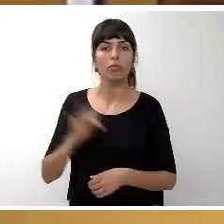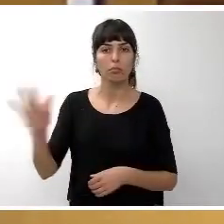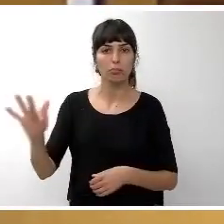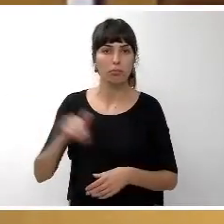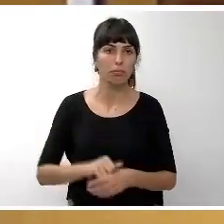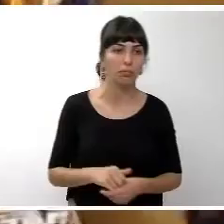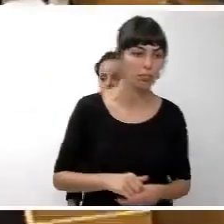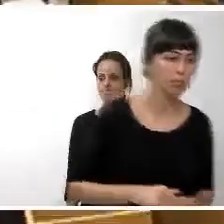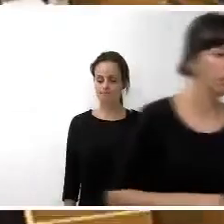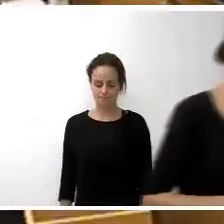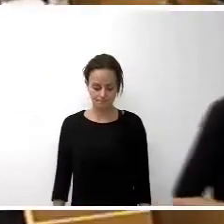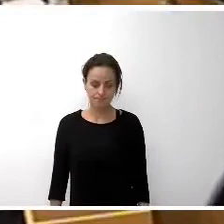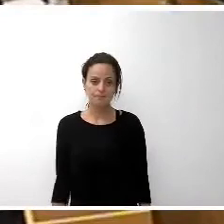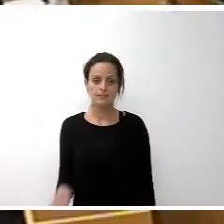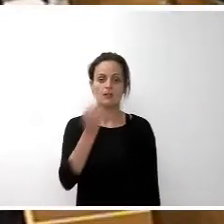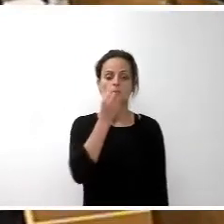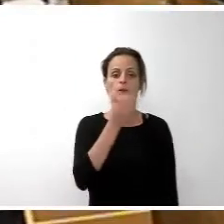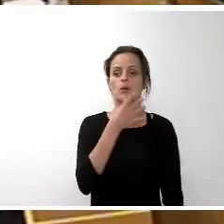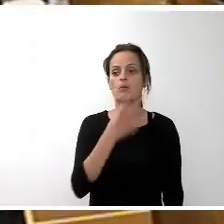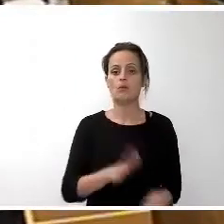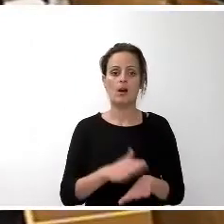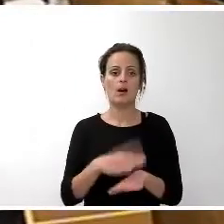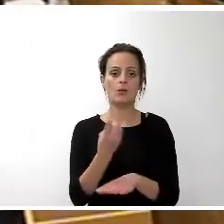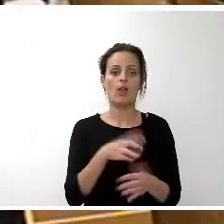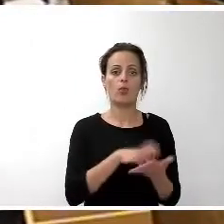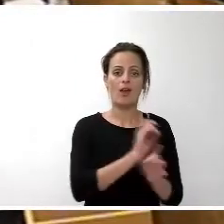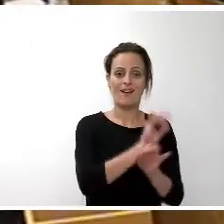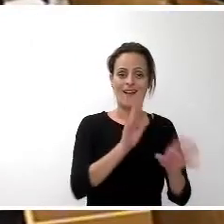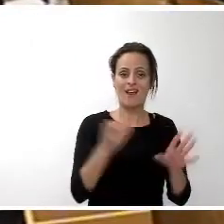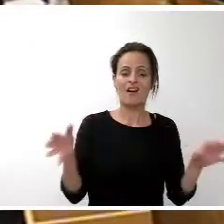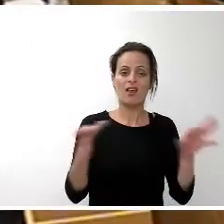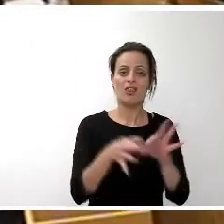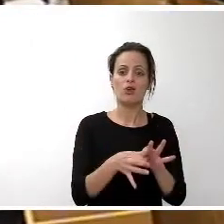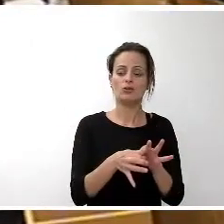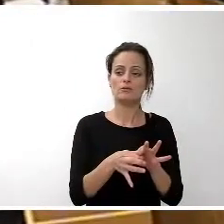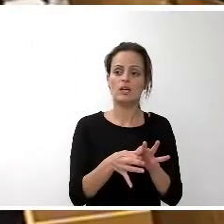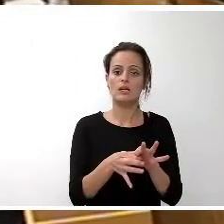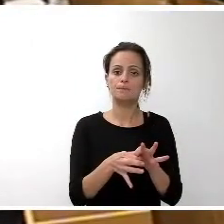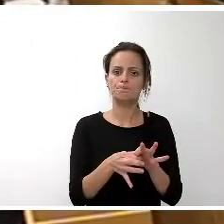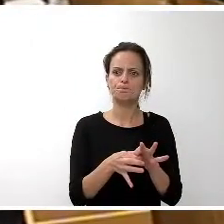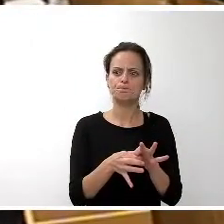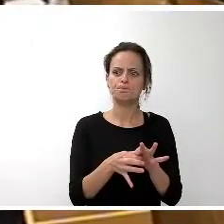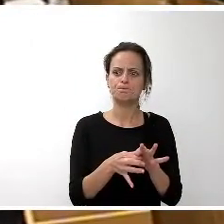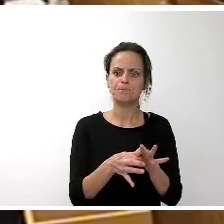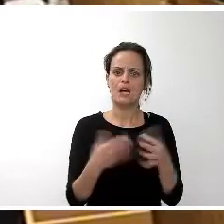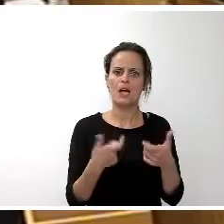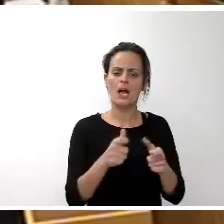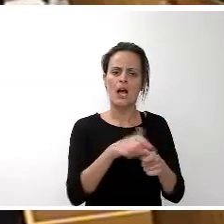si bueno para aclarar una duda que parece que hay respecto al crecimiento en el área social